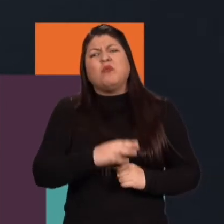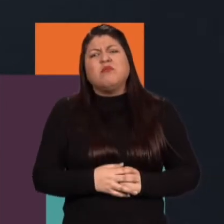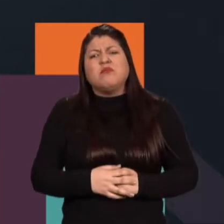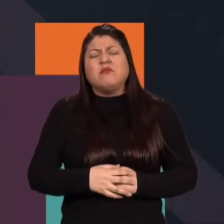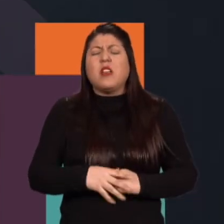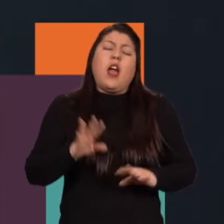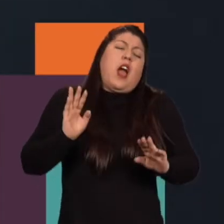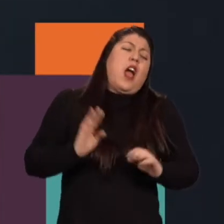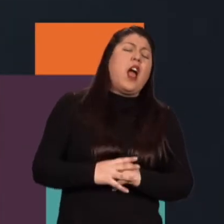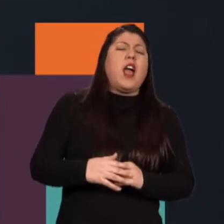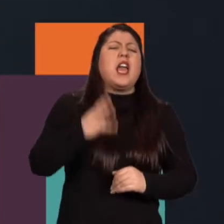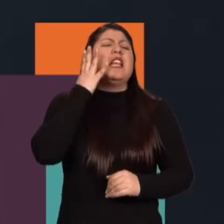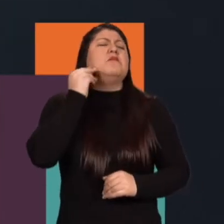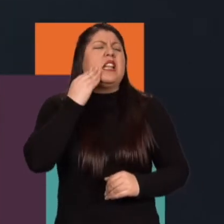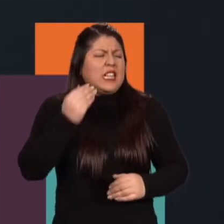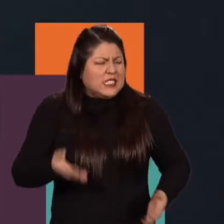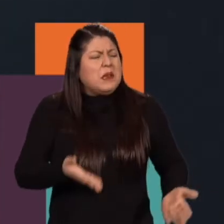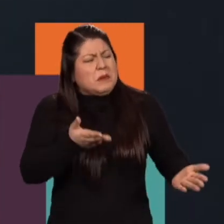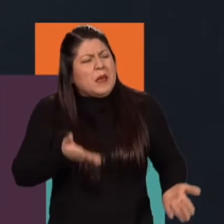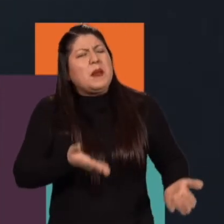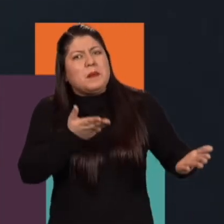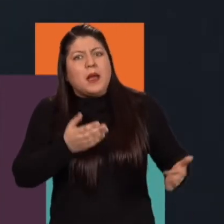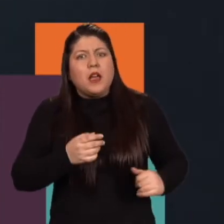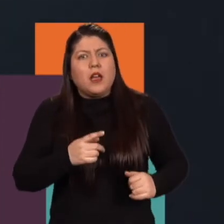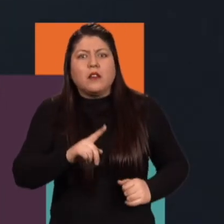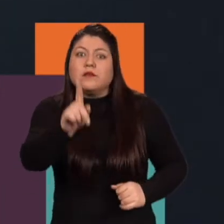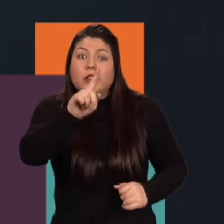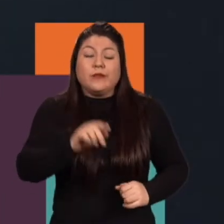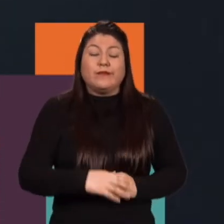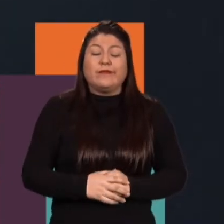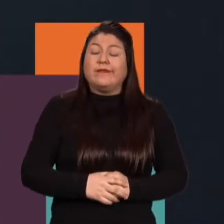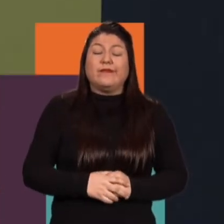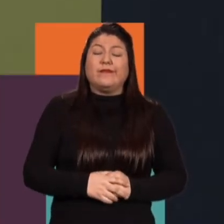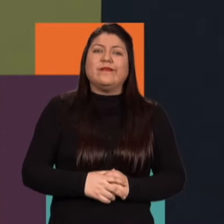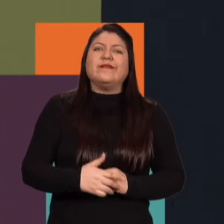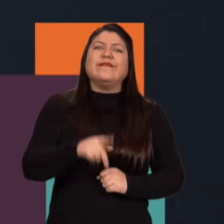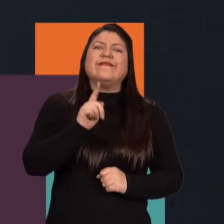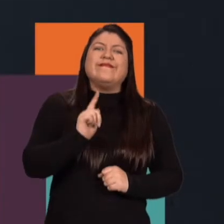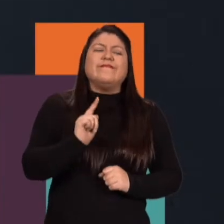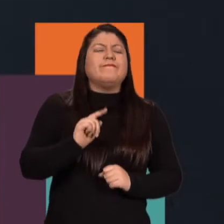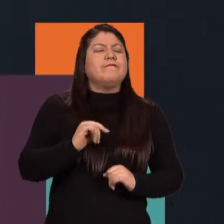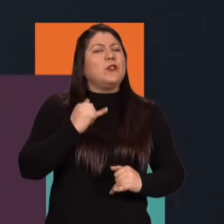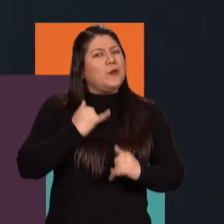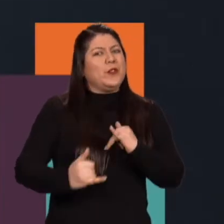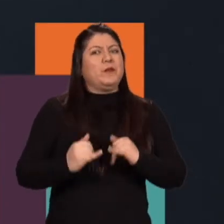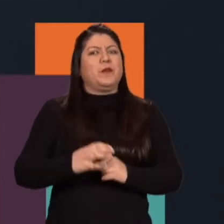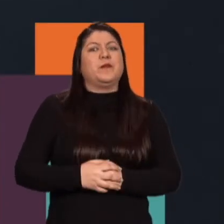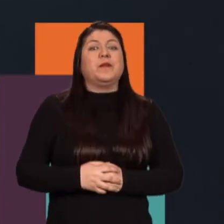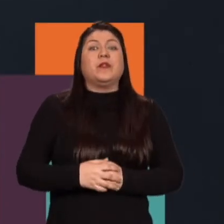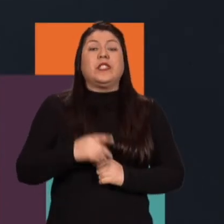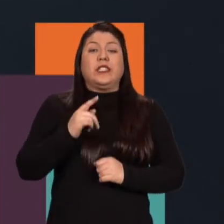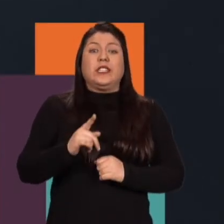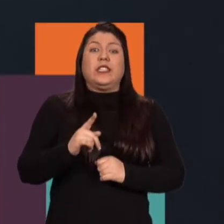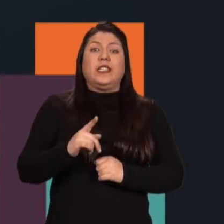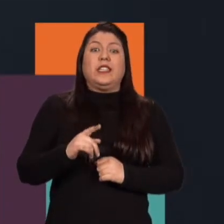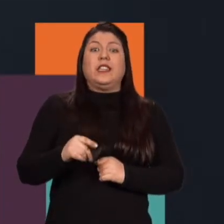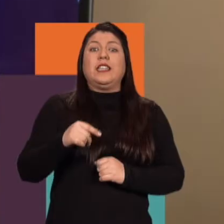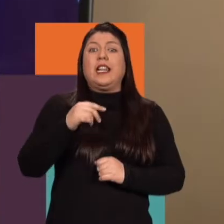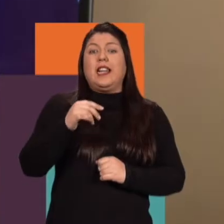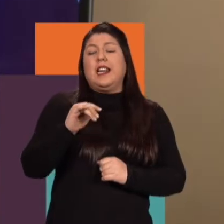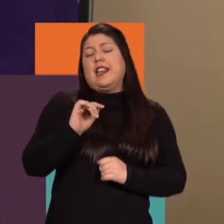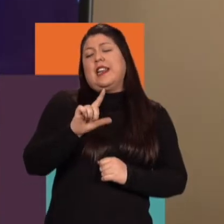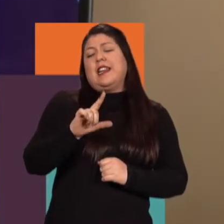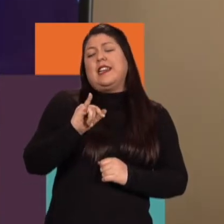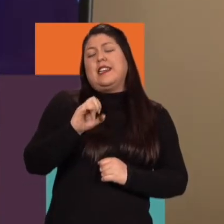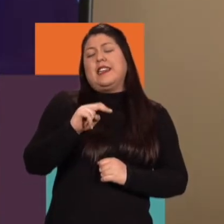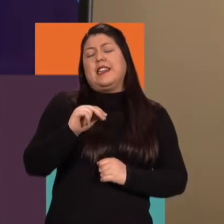Acá no puede uno trabajar en el Estado y decir que es que con la experimentación está todo cumplido. Y finalizo diciendo que cuando